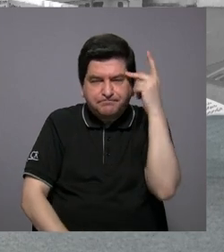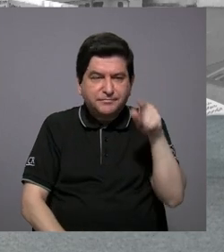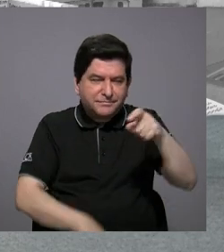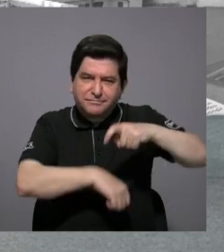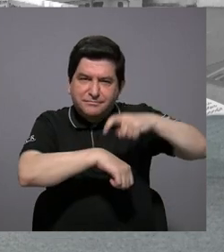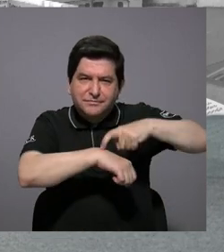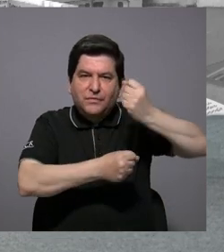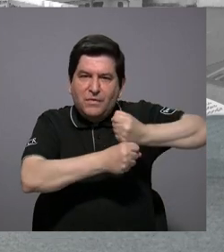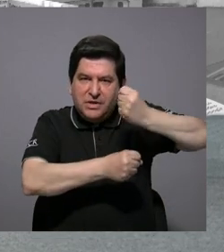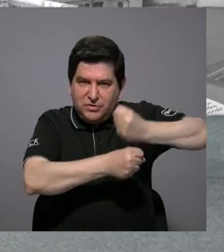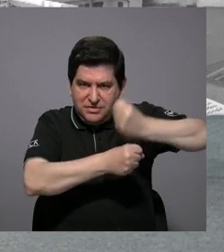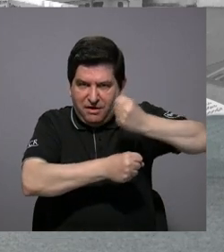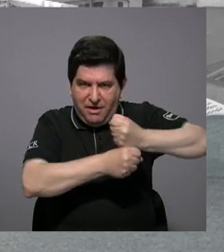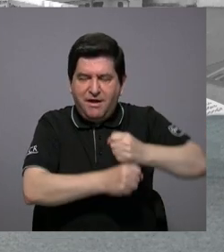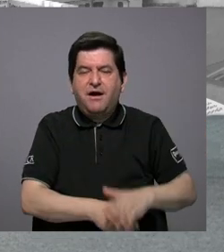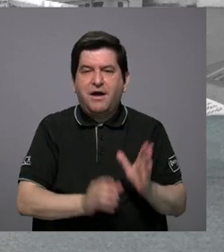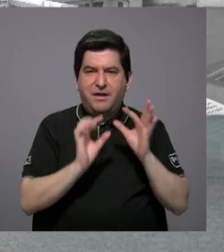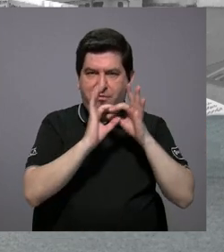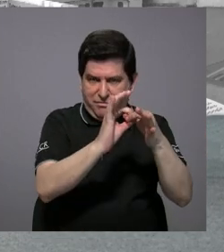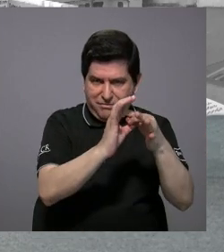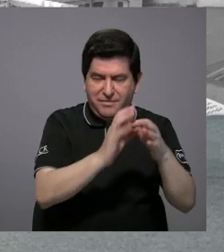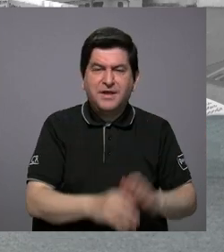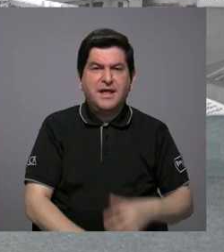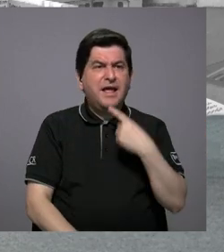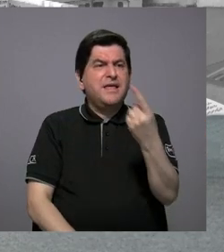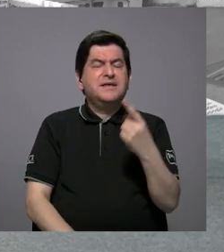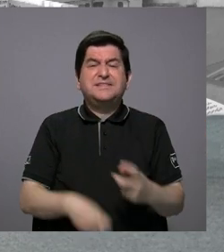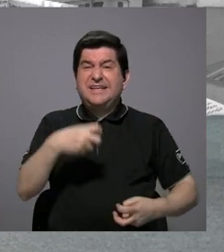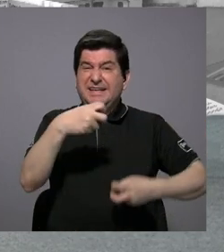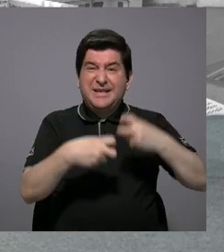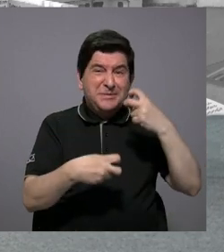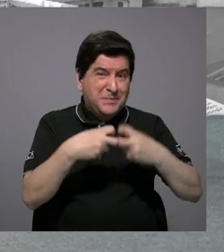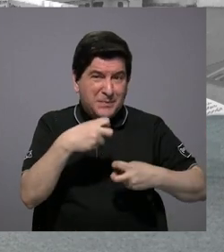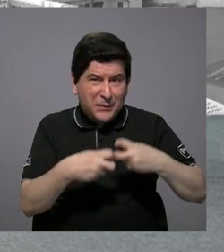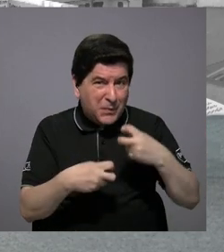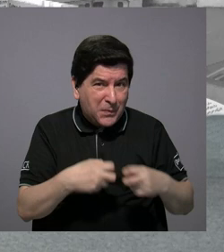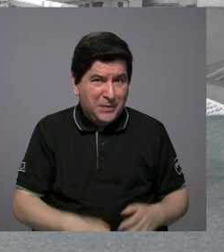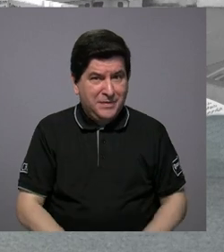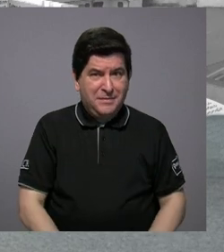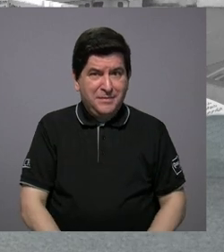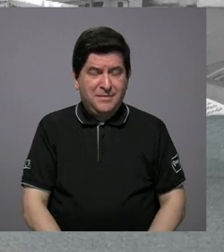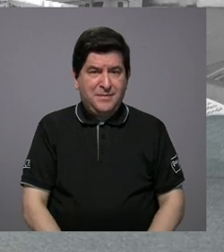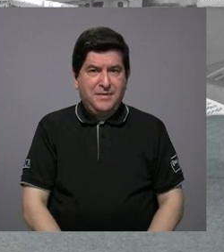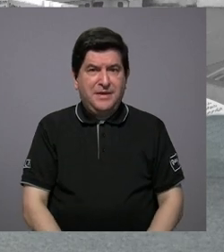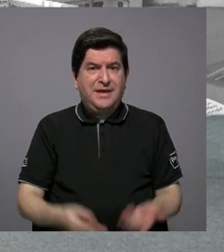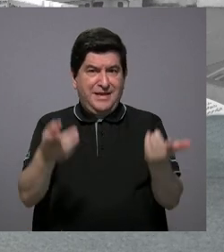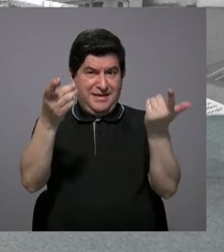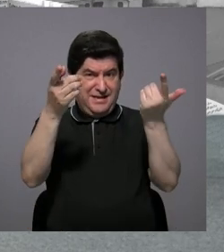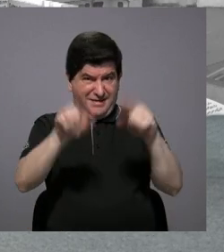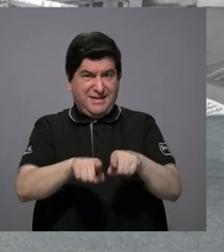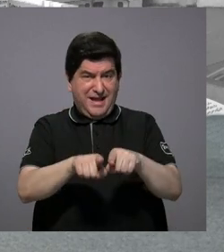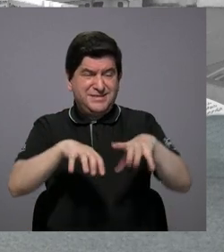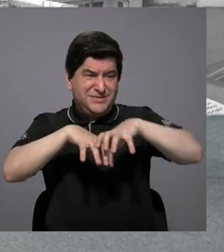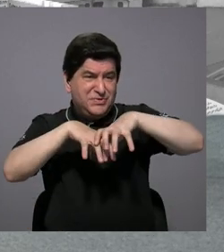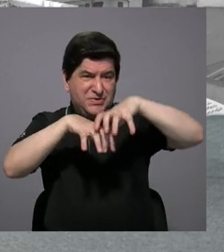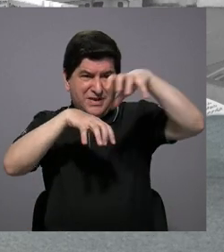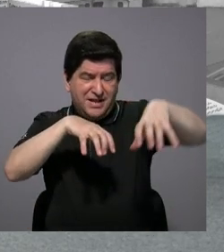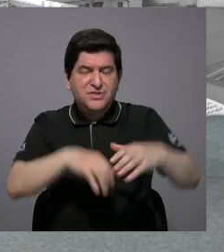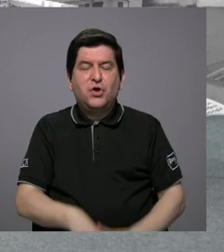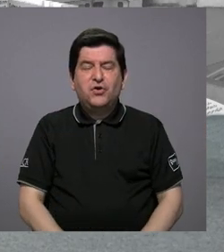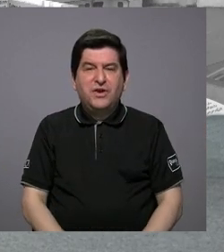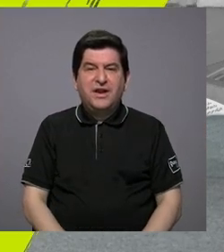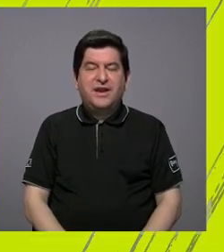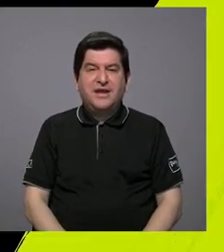estaba trabajando con ustedes y nos decía que el problema que en los cantones de